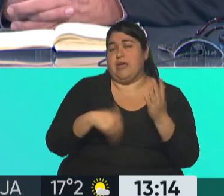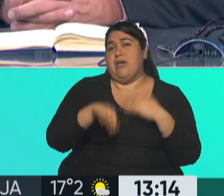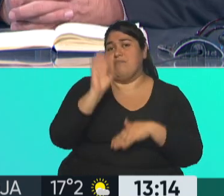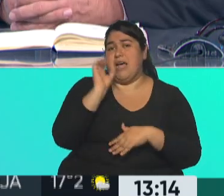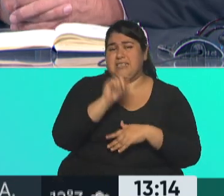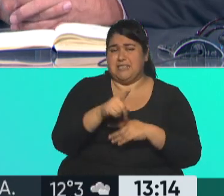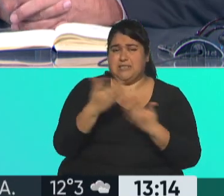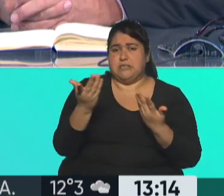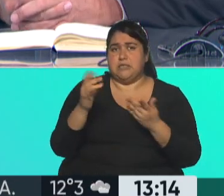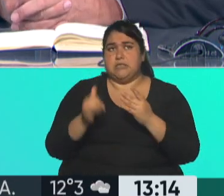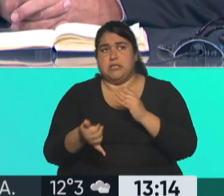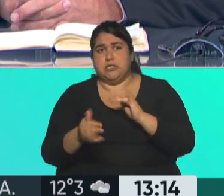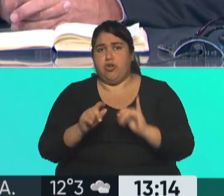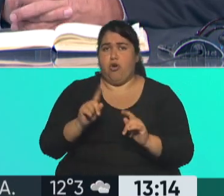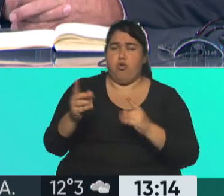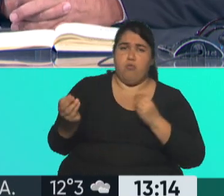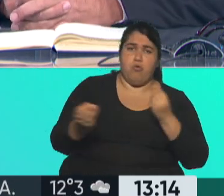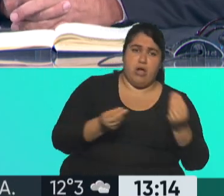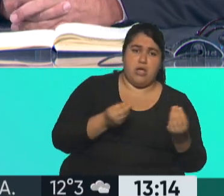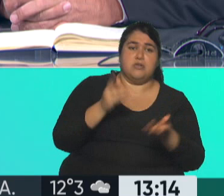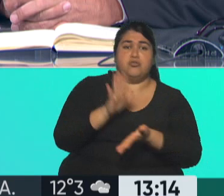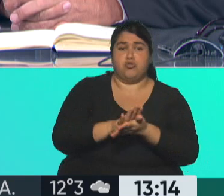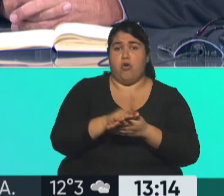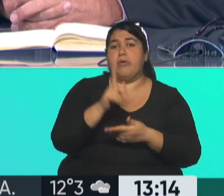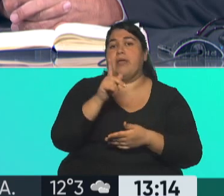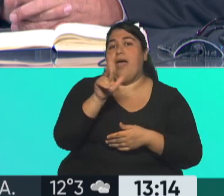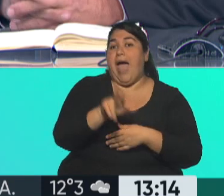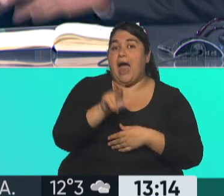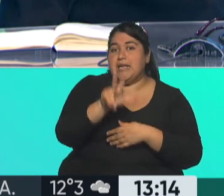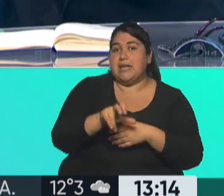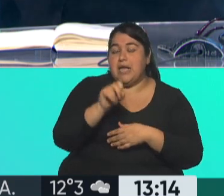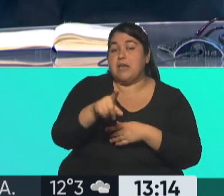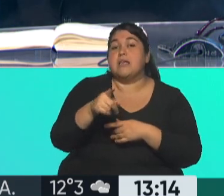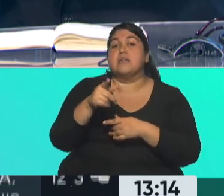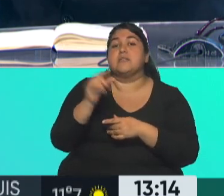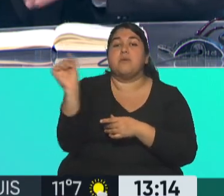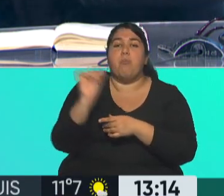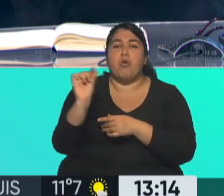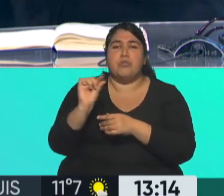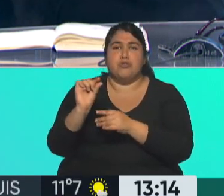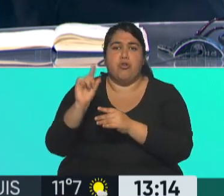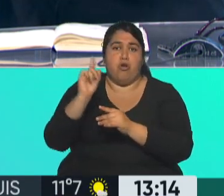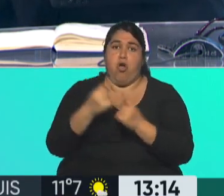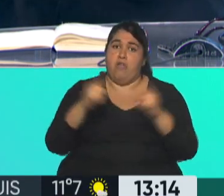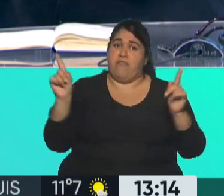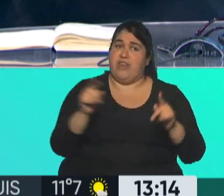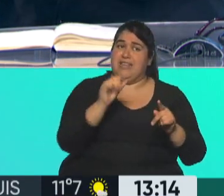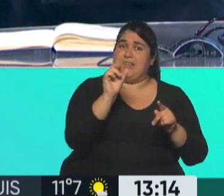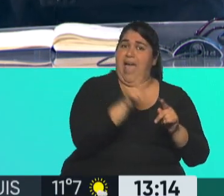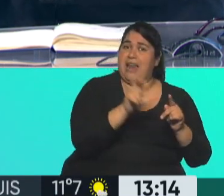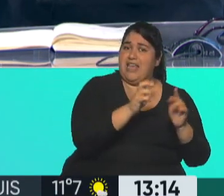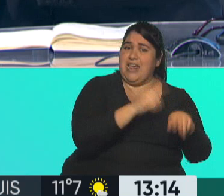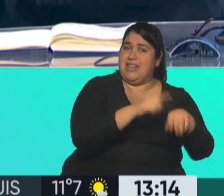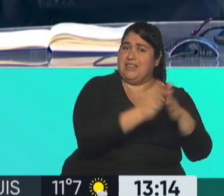competencia, si se la puede llamar de esa manera, con los alquileres temporarios. Claro, pero aparte, pensé que ibas a otro lado, pero está bien,